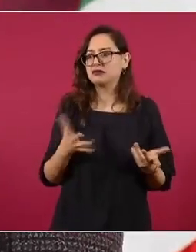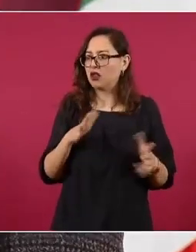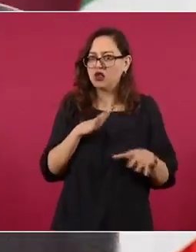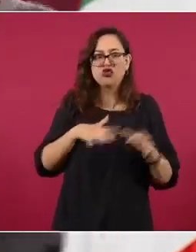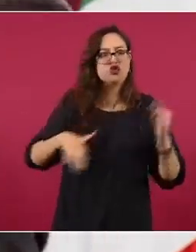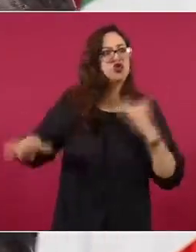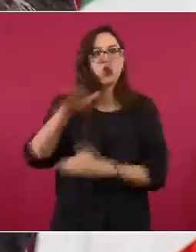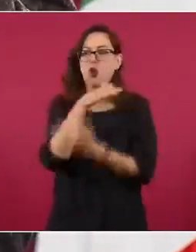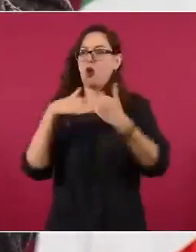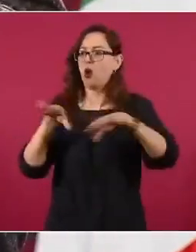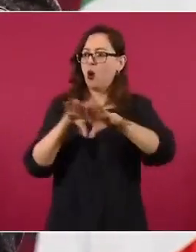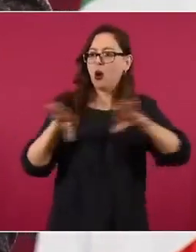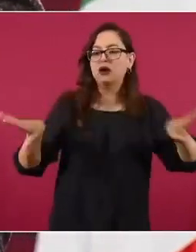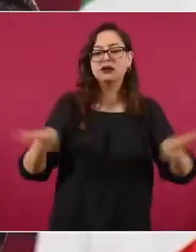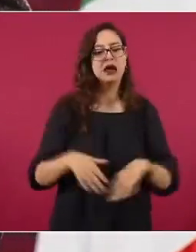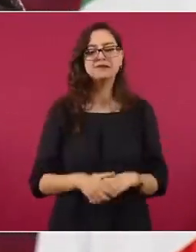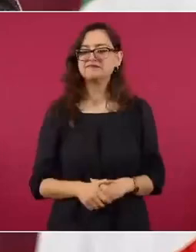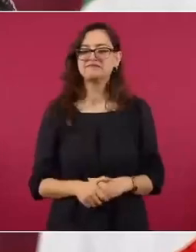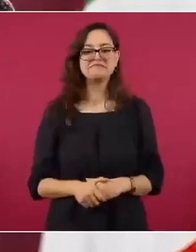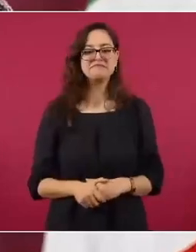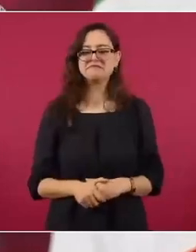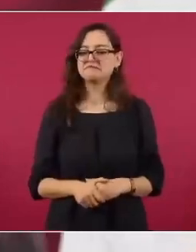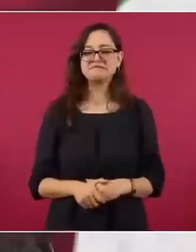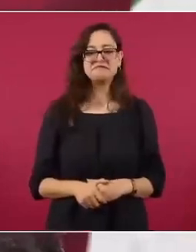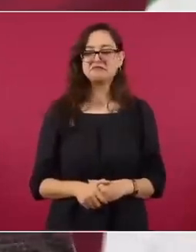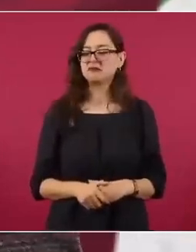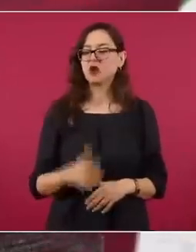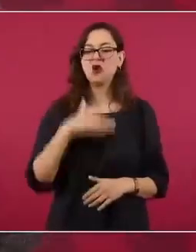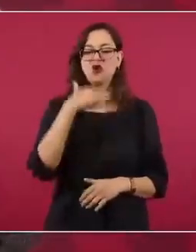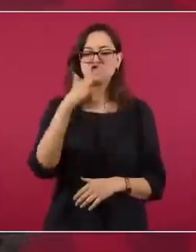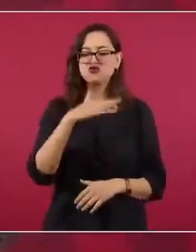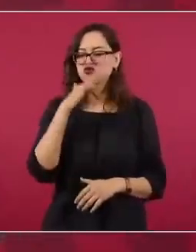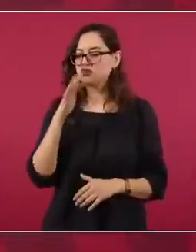En vez de avanzar, se retrocedía